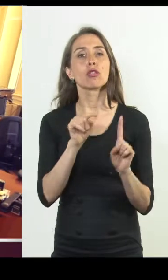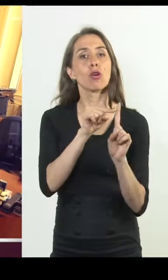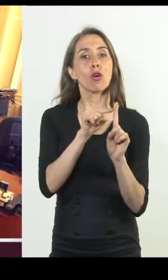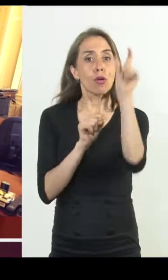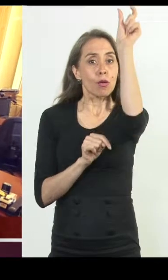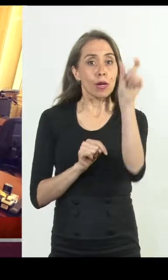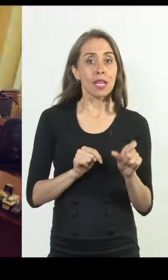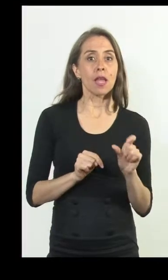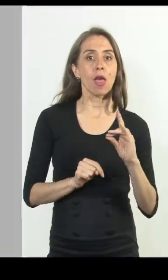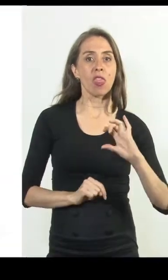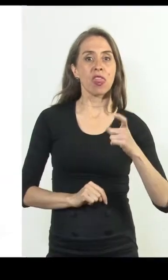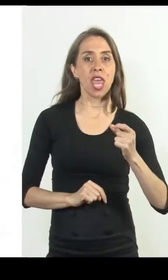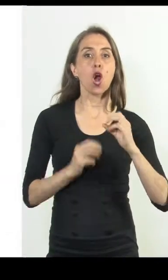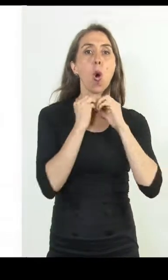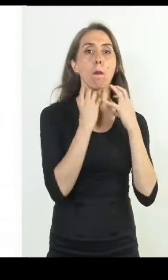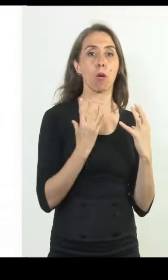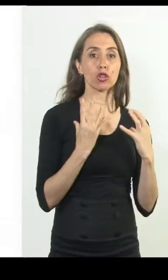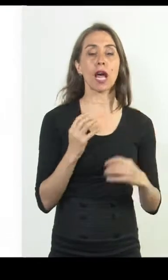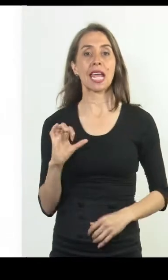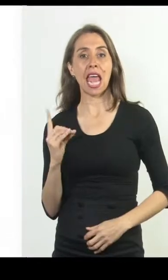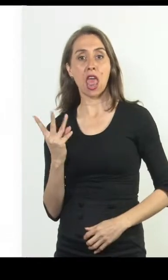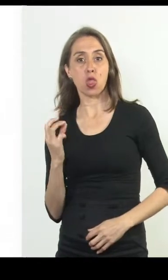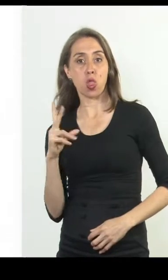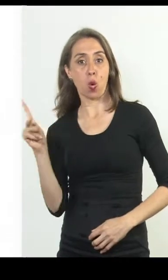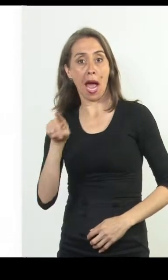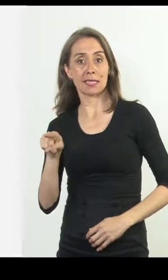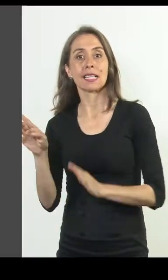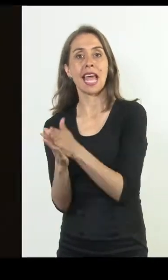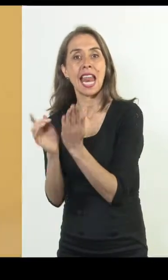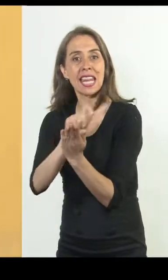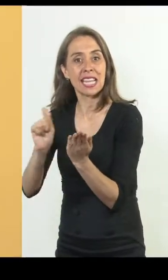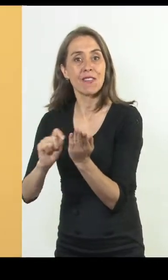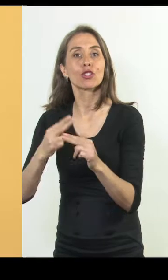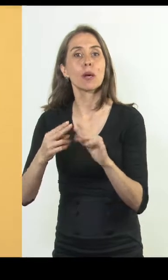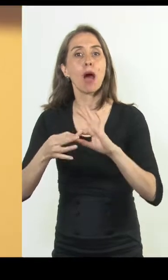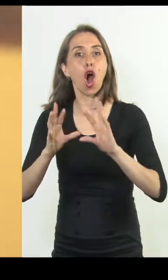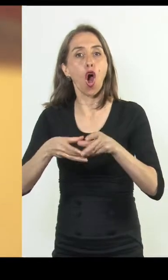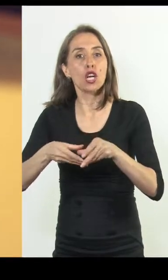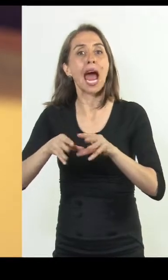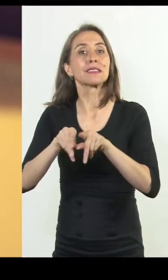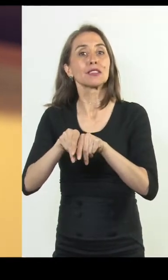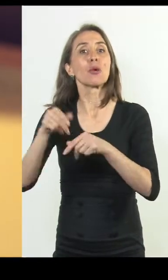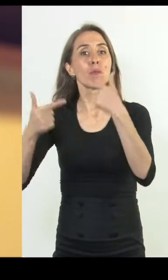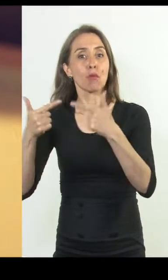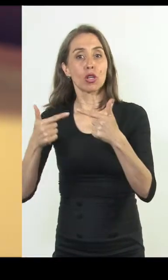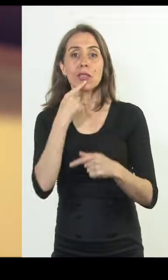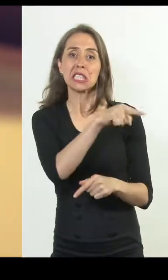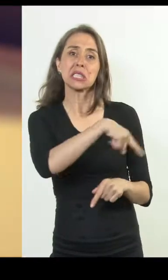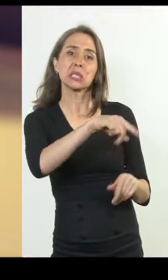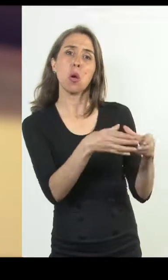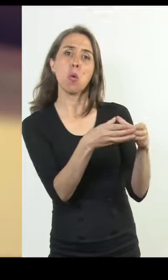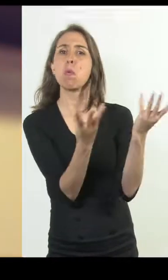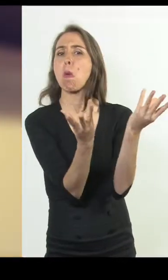Portales Palazuelos. Irónicamente, Alberto Edwards, en su libro La Organización Política en Chile, los define como un grupo